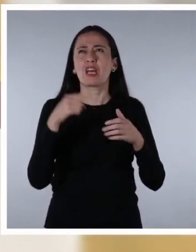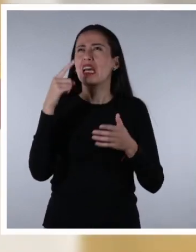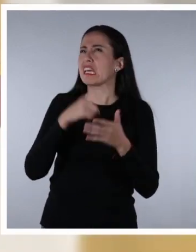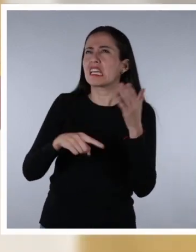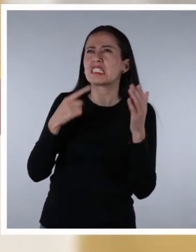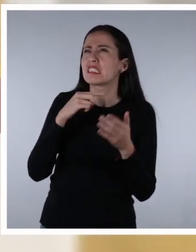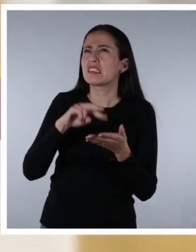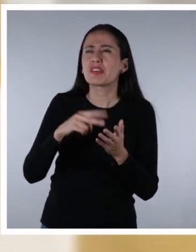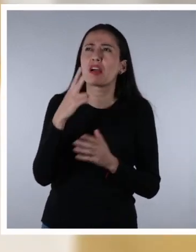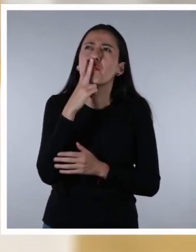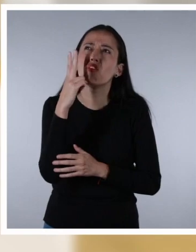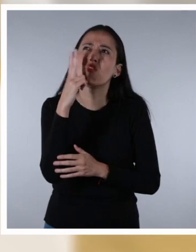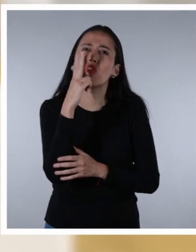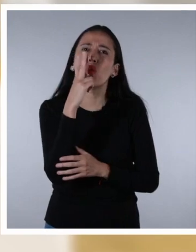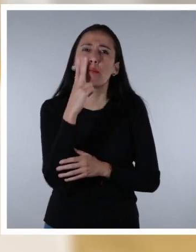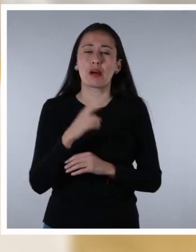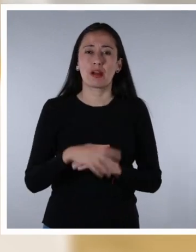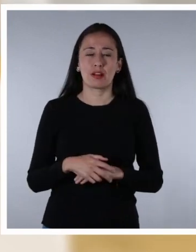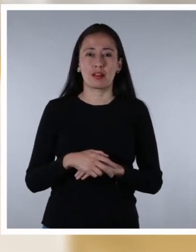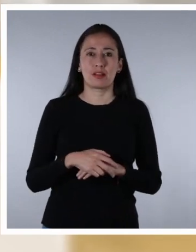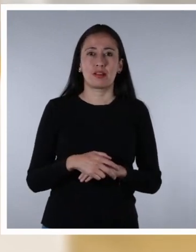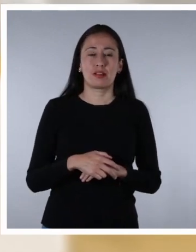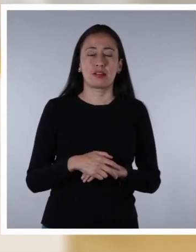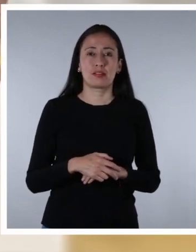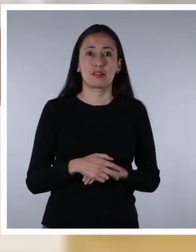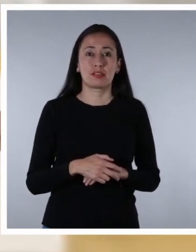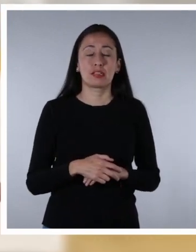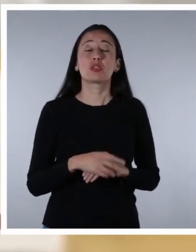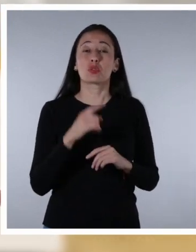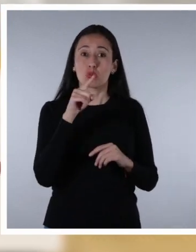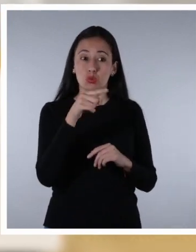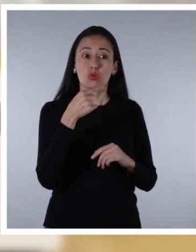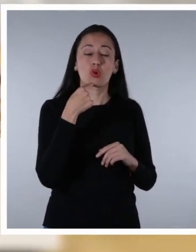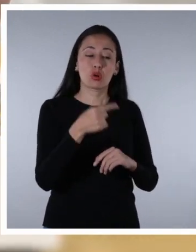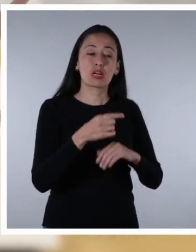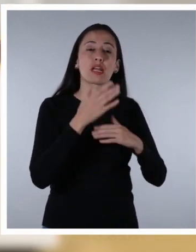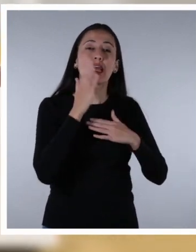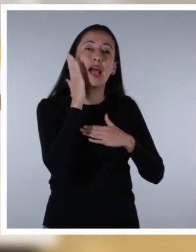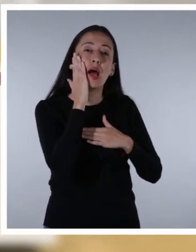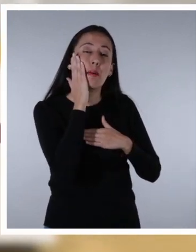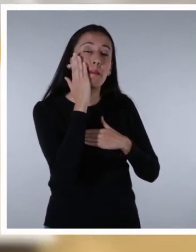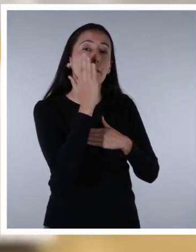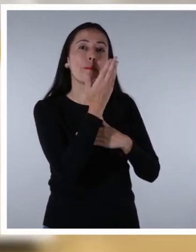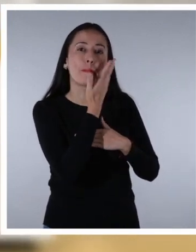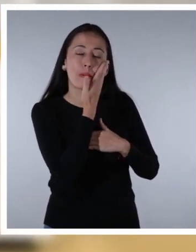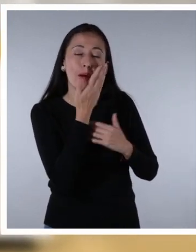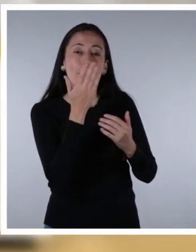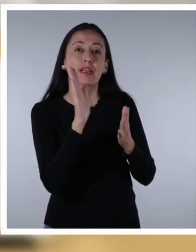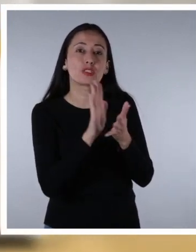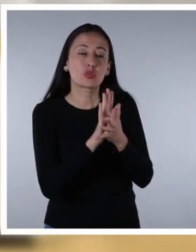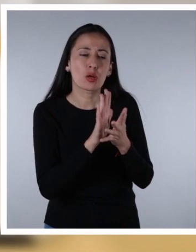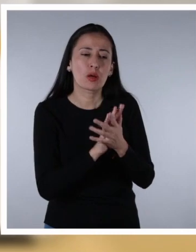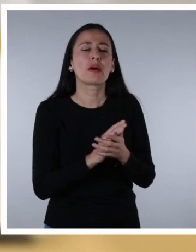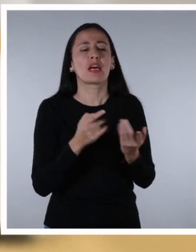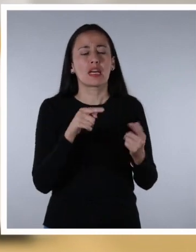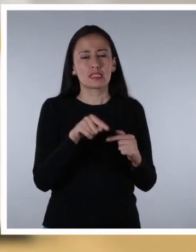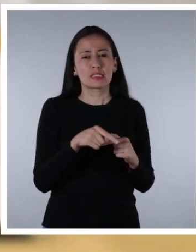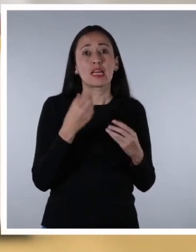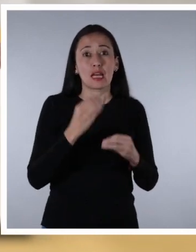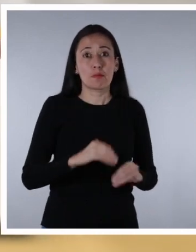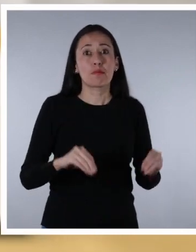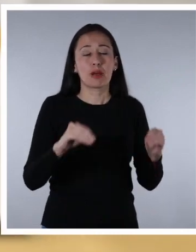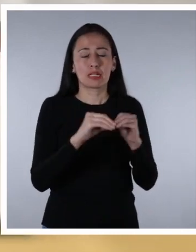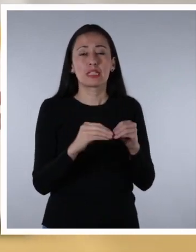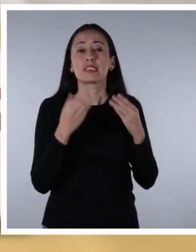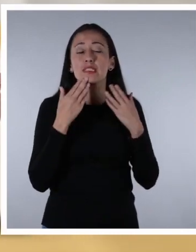¿qué es fumar? No evadas la pregunta. De forma gentil y usando un tono cordial, devuélvele tú la misma pregunta